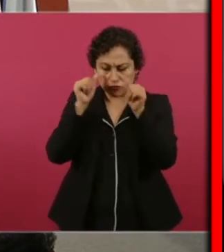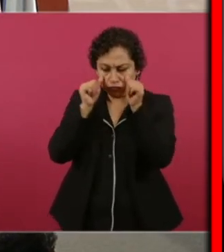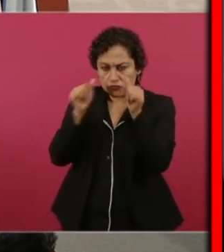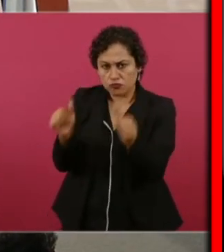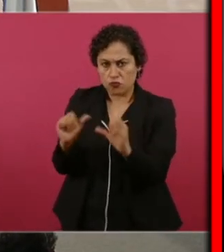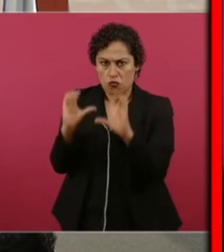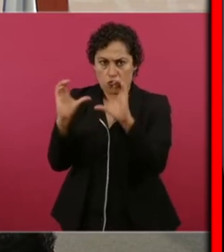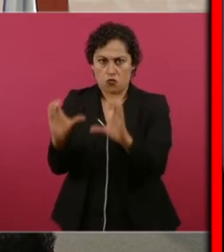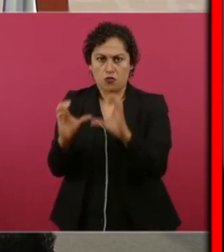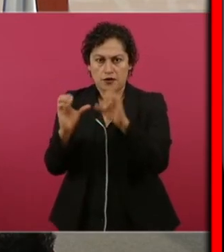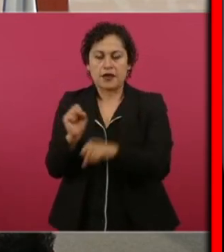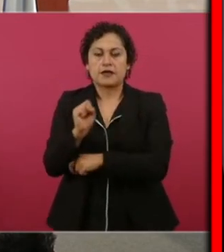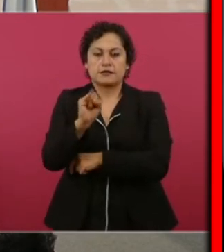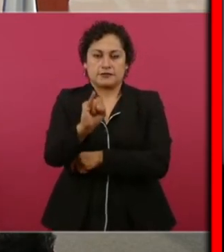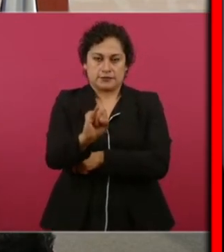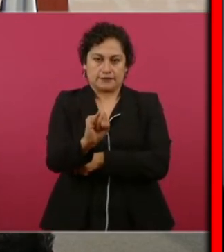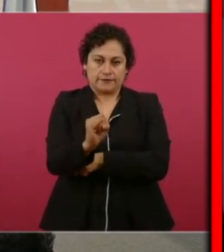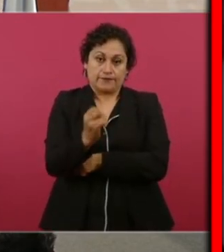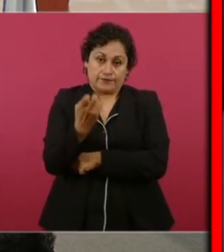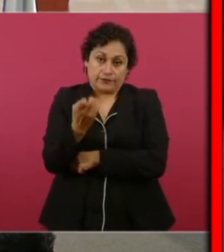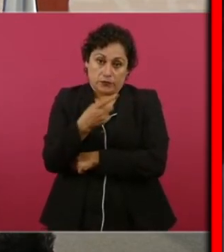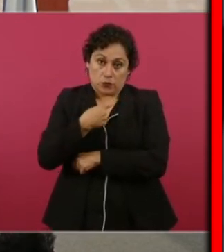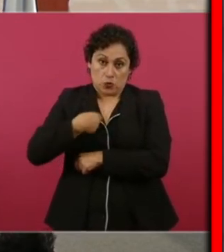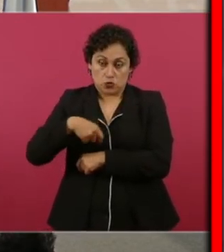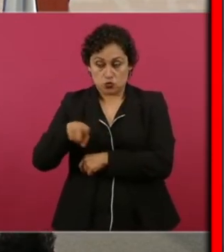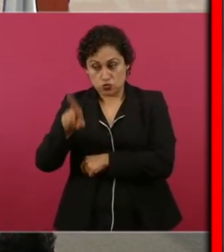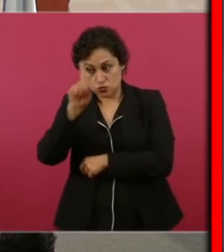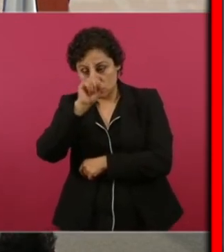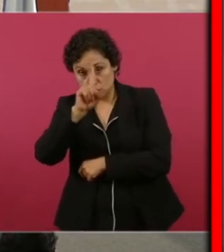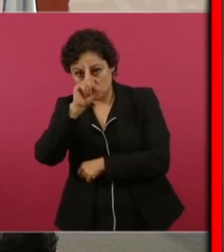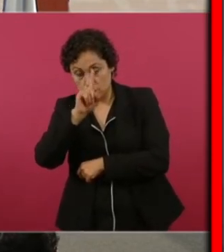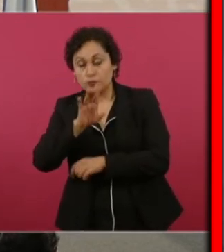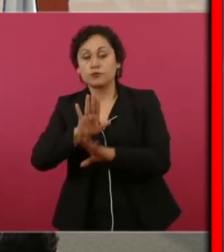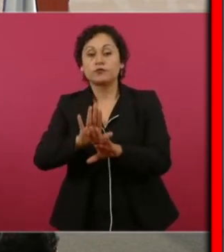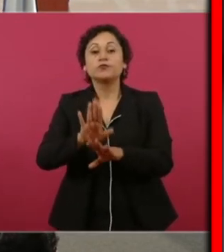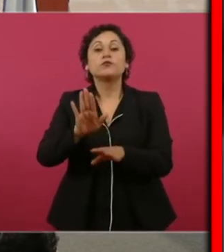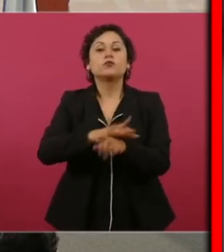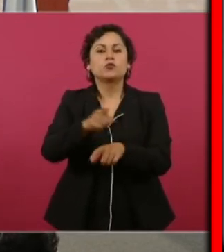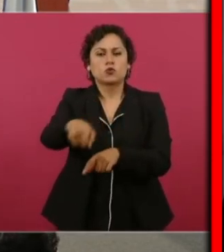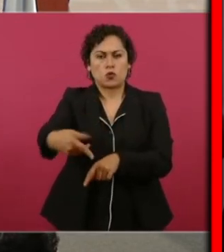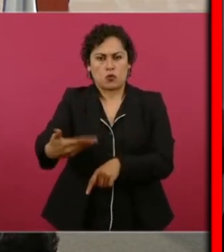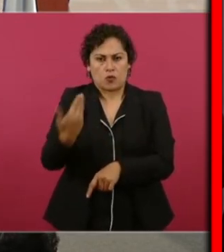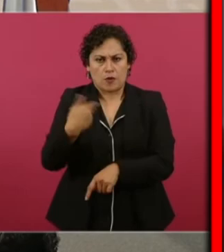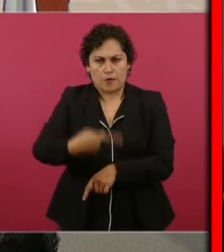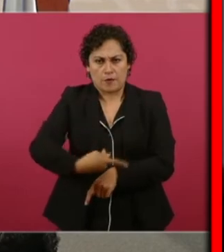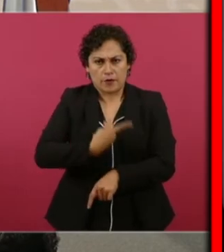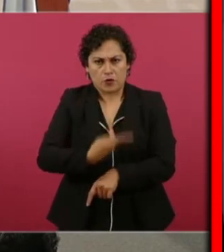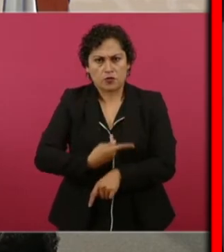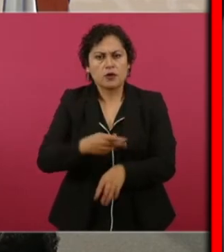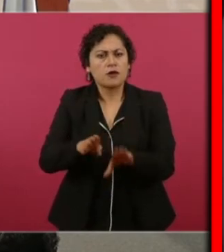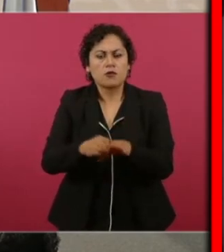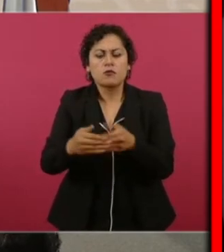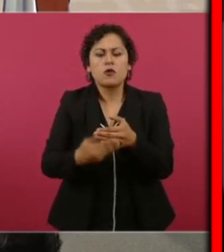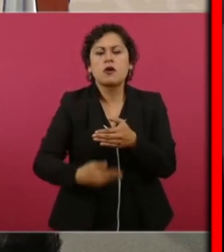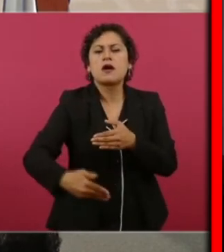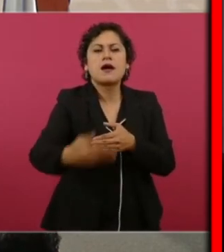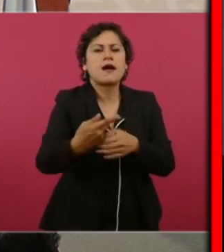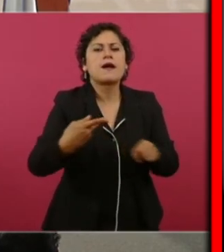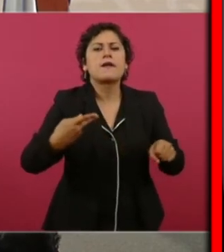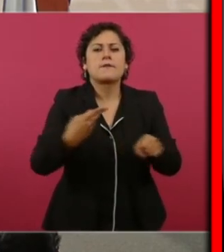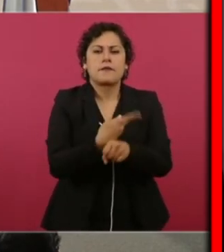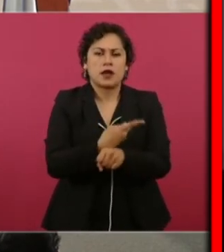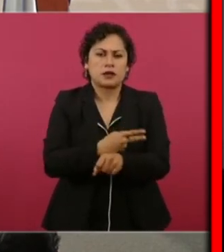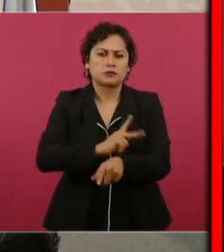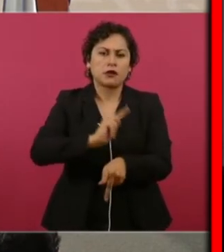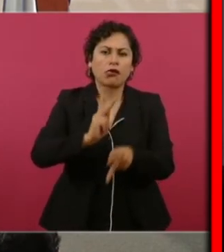recomendaciones, porque me preguntabas qué se tiene que hacer hacia adelante o qué va a quedar